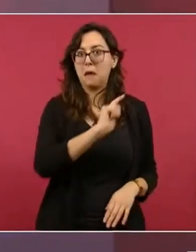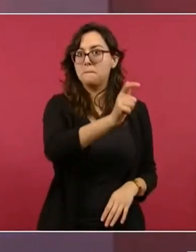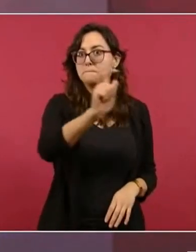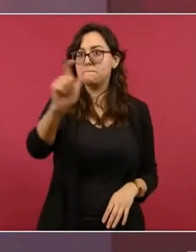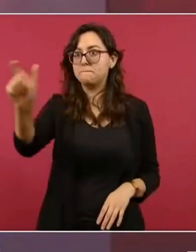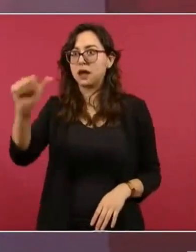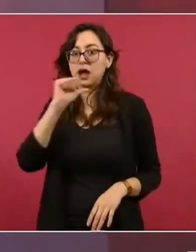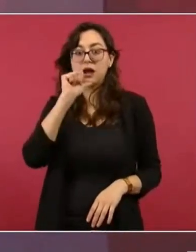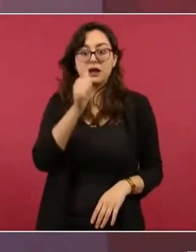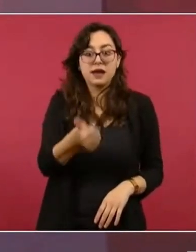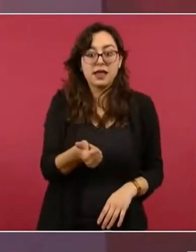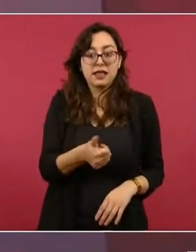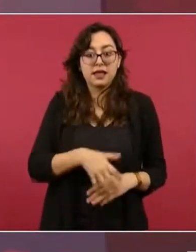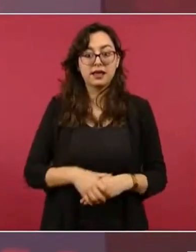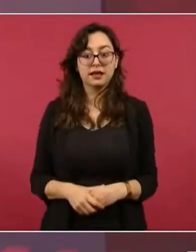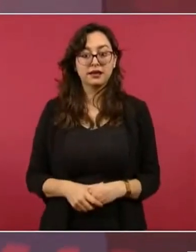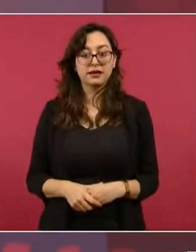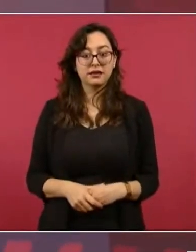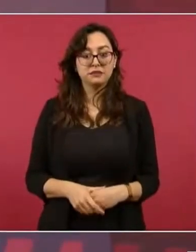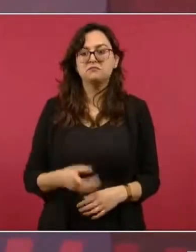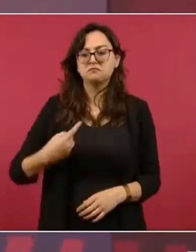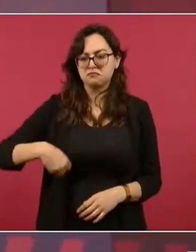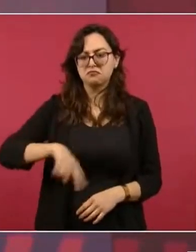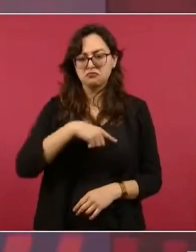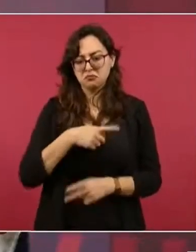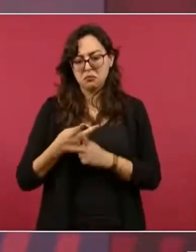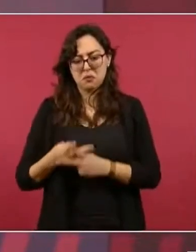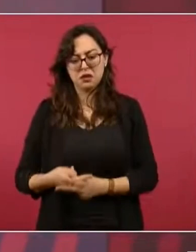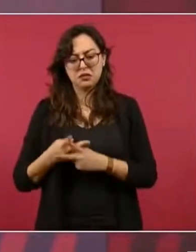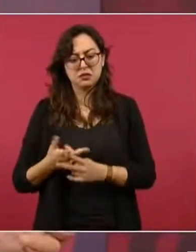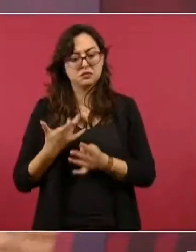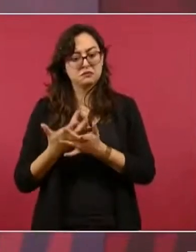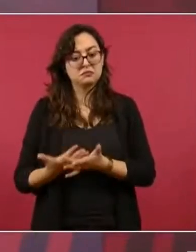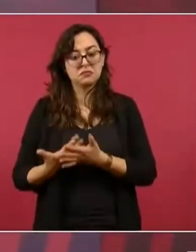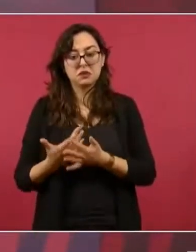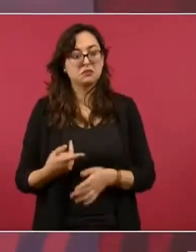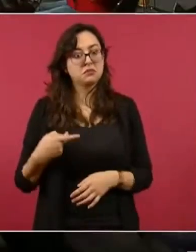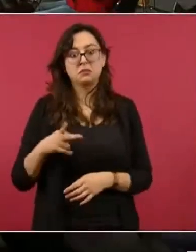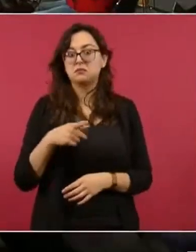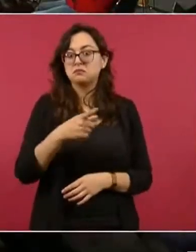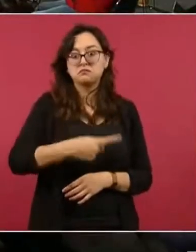Al final ya dijeron, cerramos, no podemos.